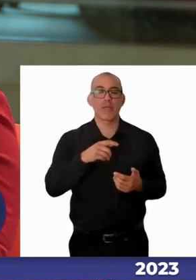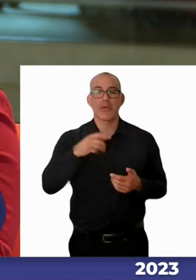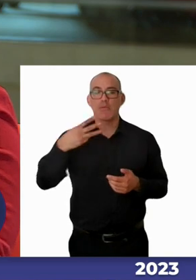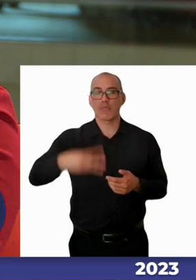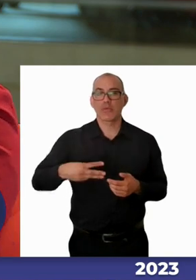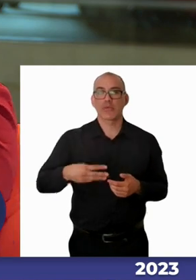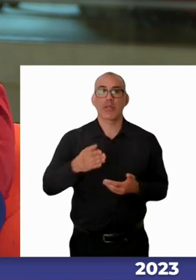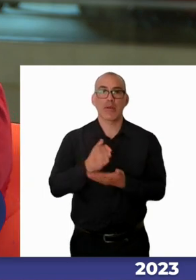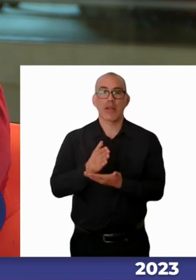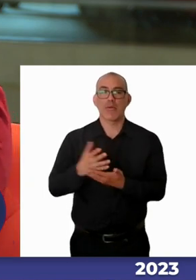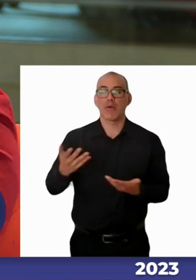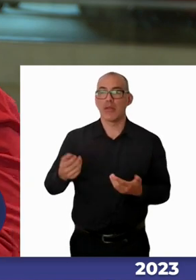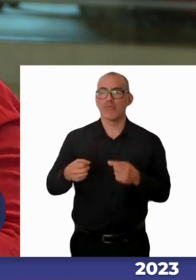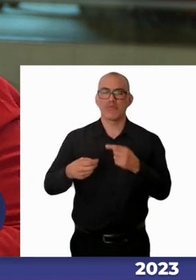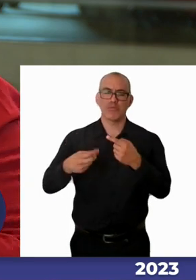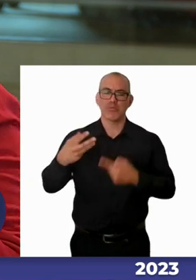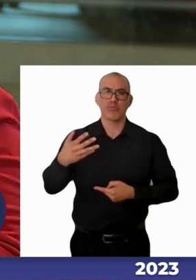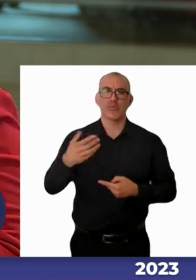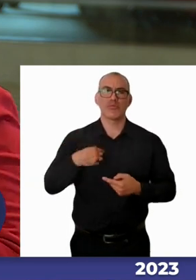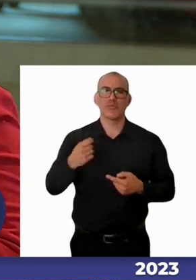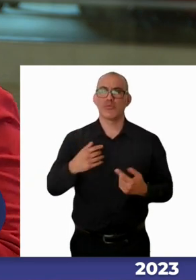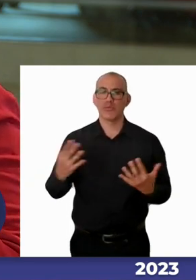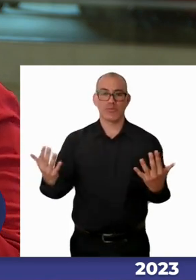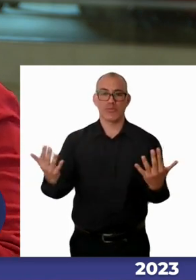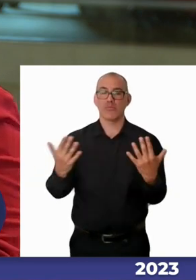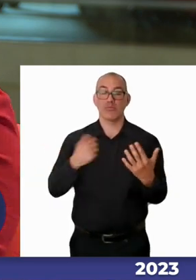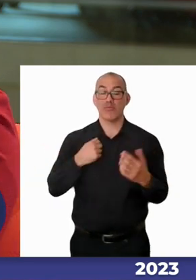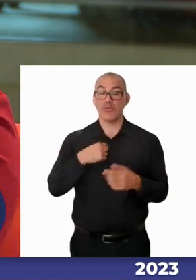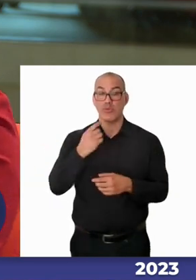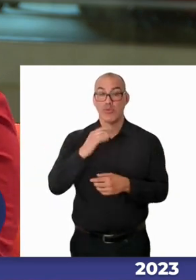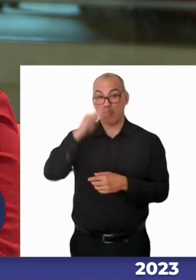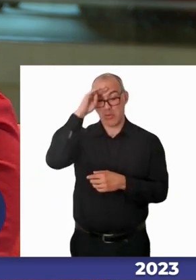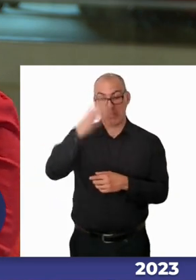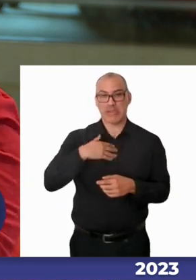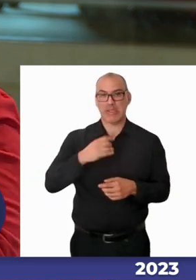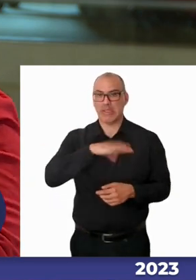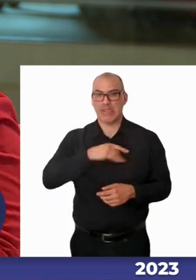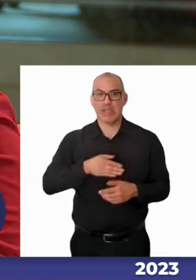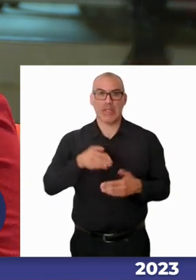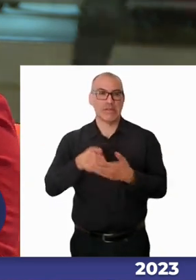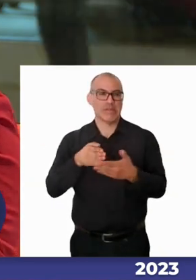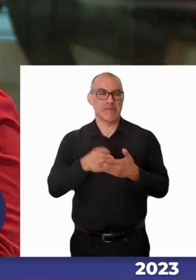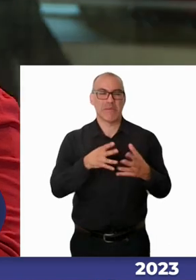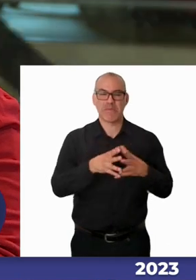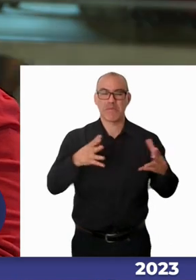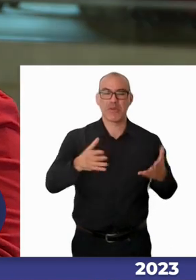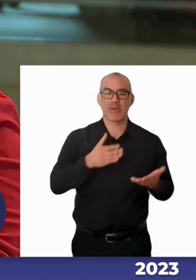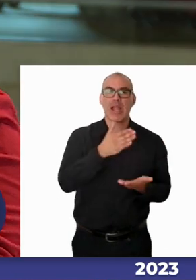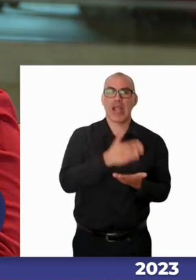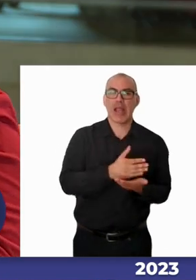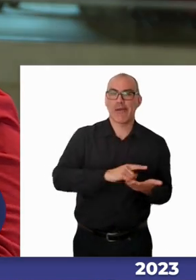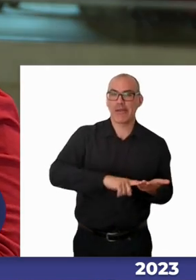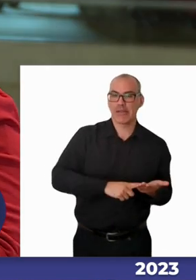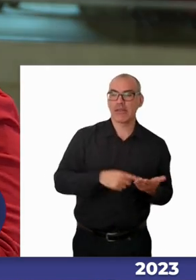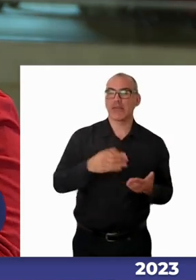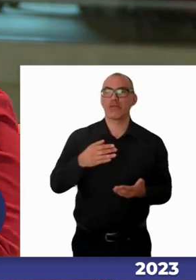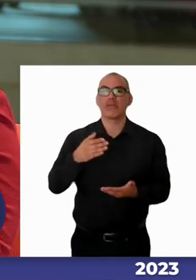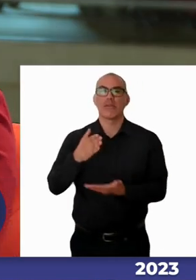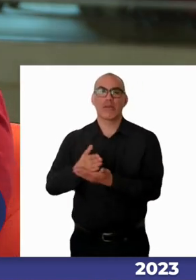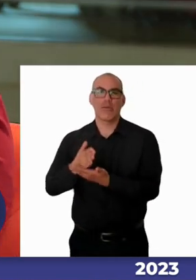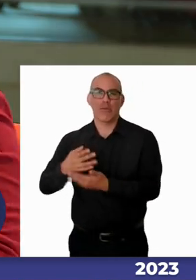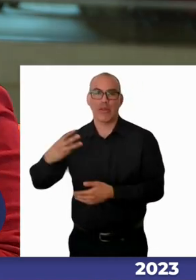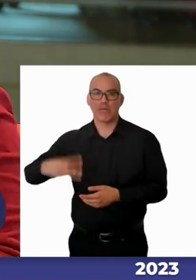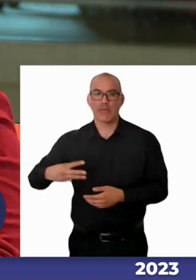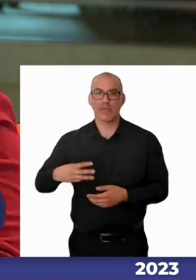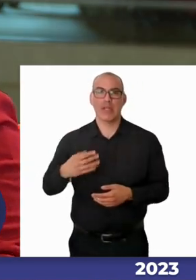vivencia o sea tuve todas estas barreras ya tanto de colegio técnico de colegio municipal barreras de educación por estar